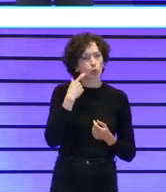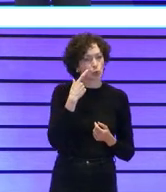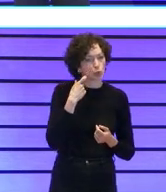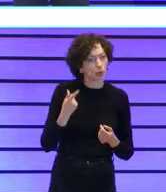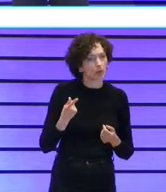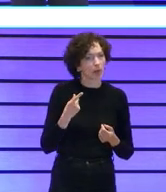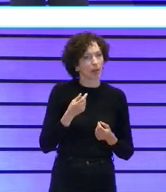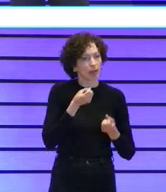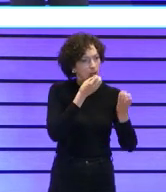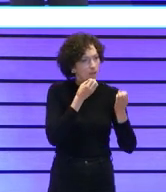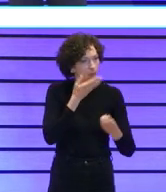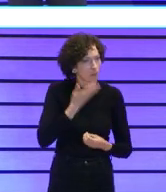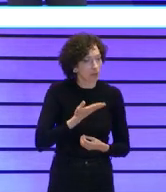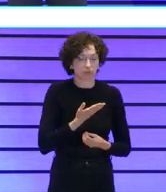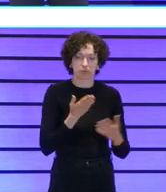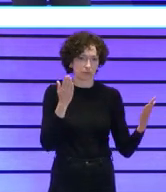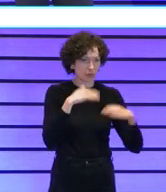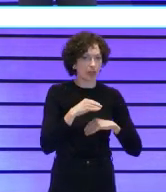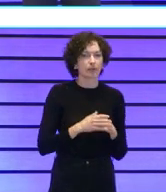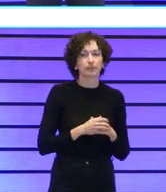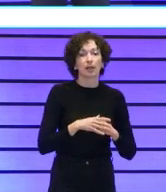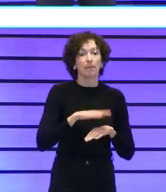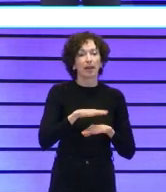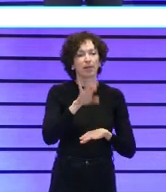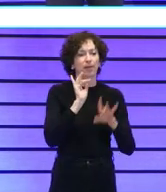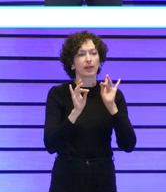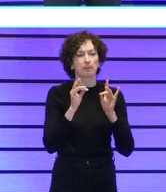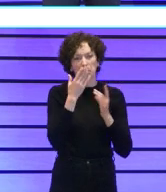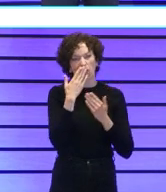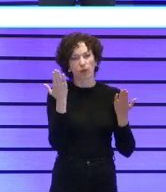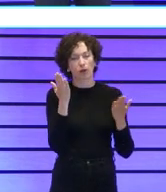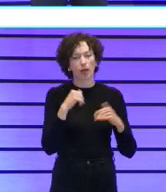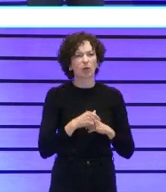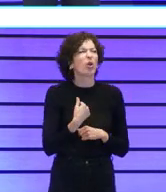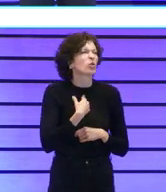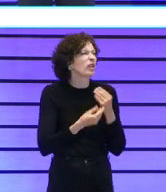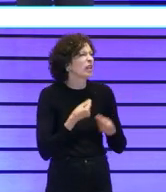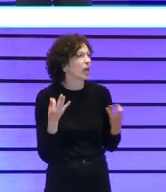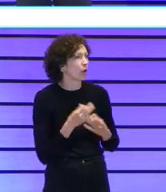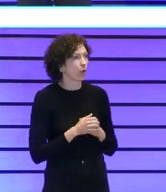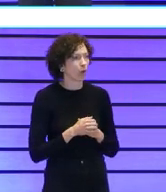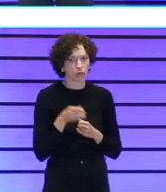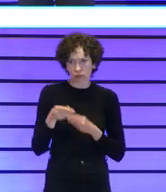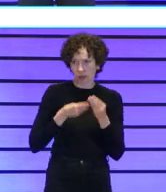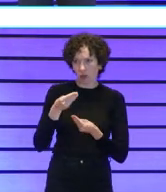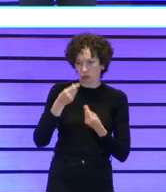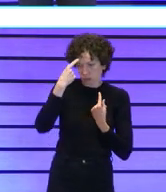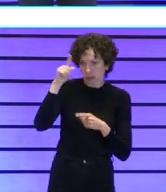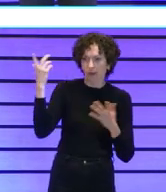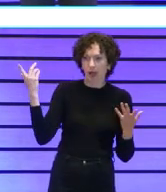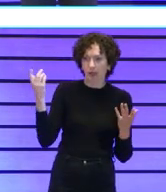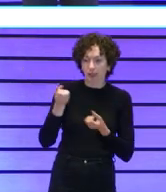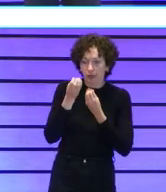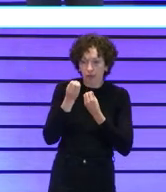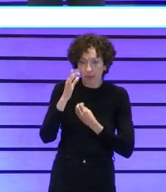el dato sea importante falta de confianza en la toma de decisiones oye ¿y qué hago? digo ¿qué haces? tú sabrás qué haces ¿no? tienes la